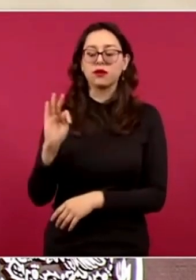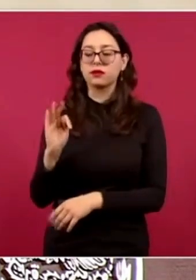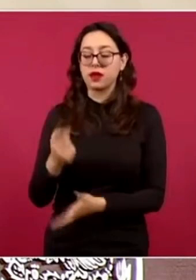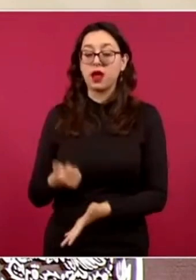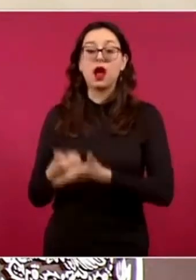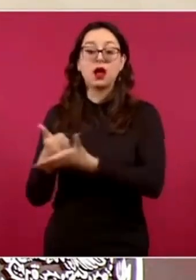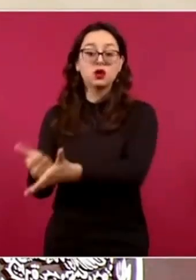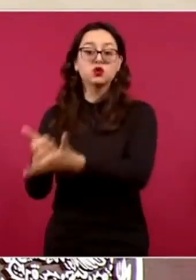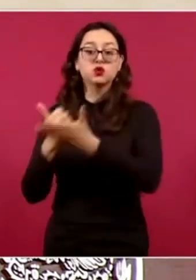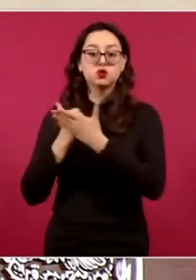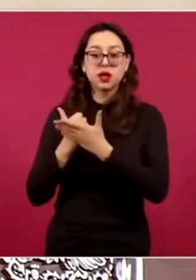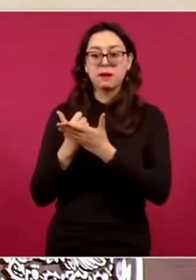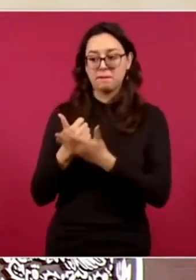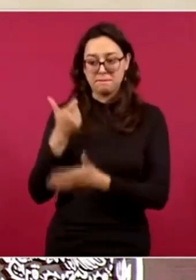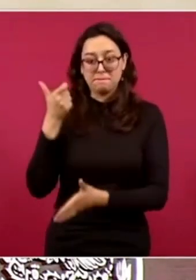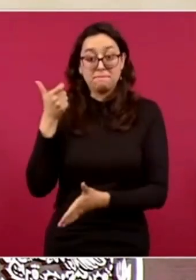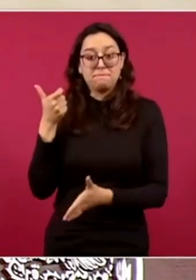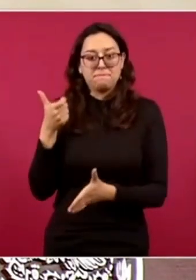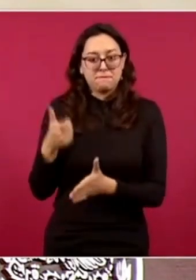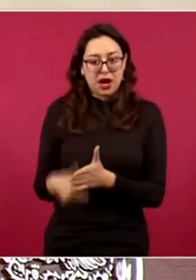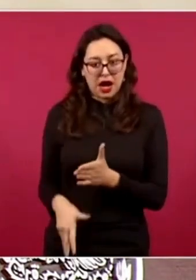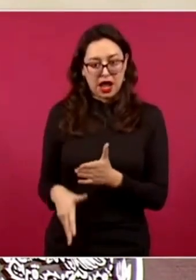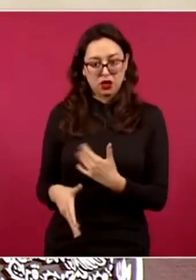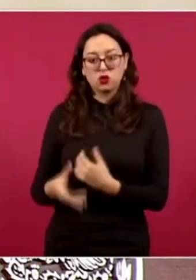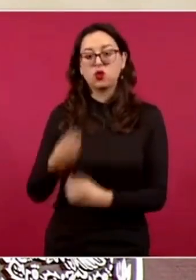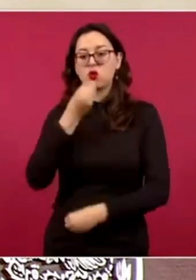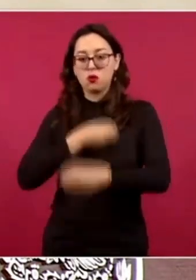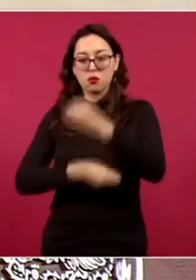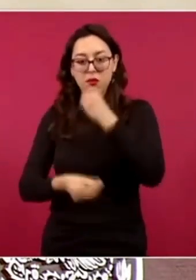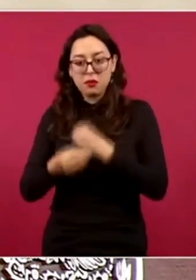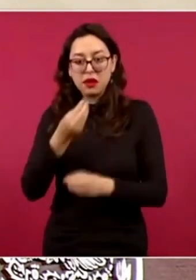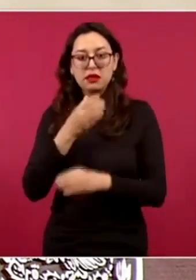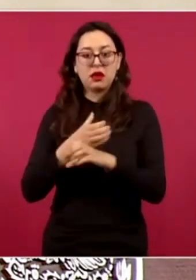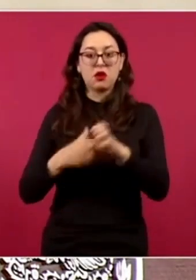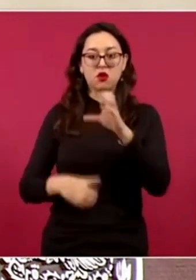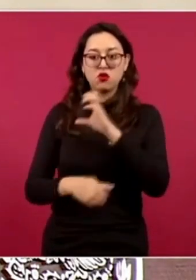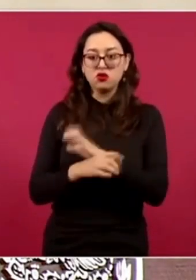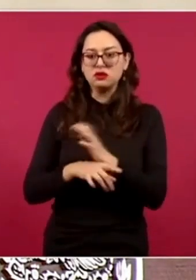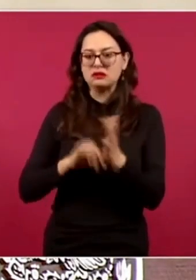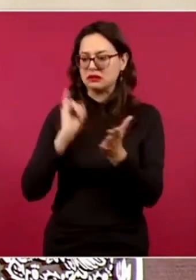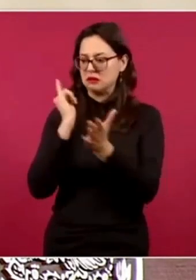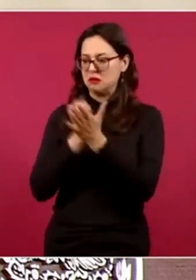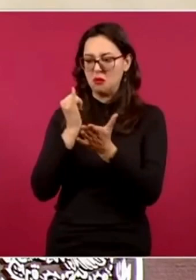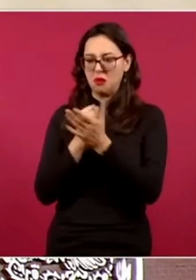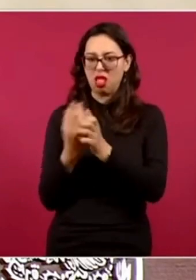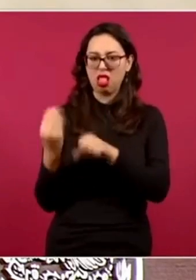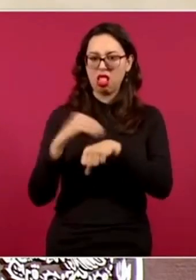mercancías alimentos quitando aranceles